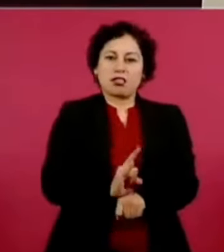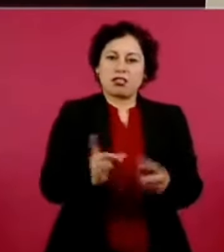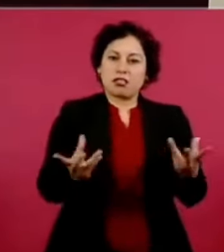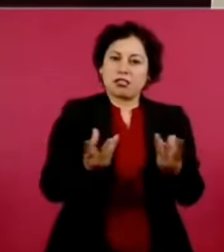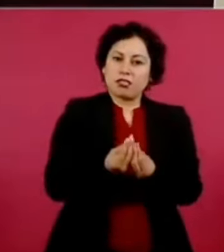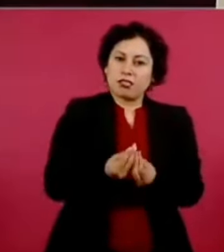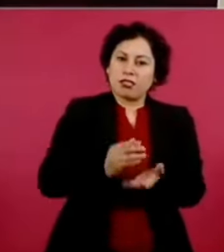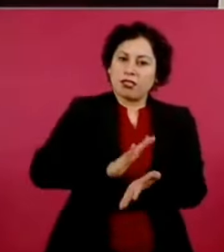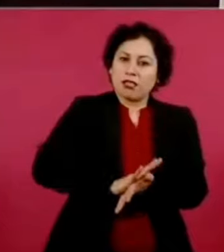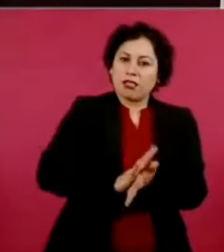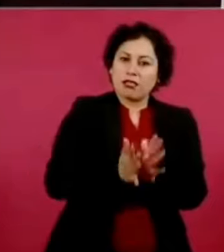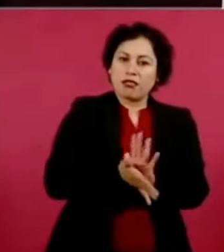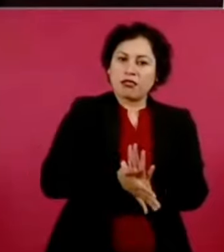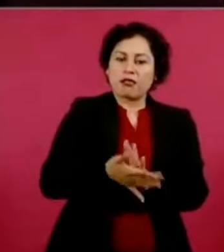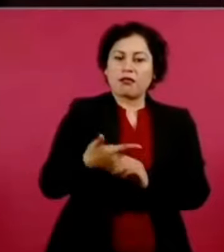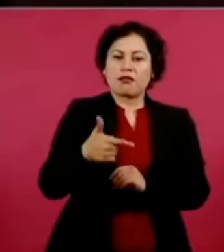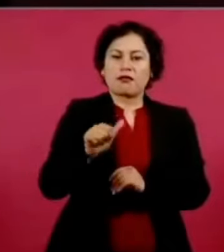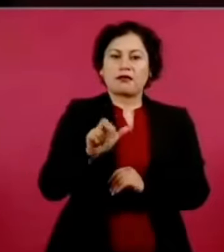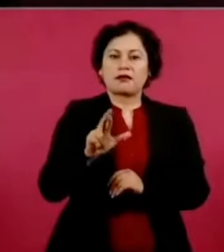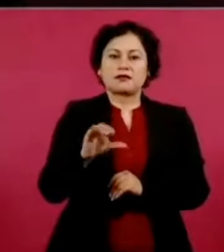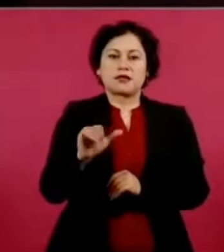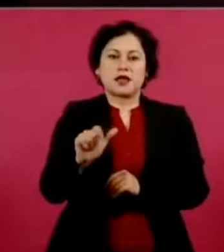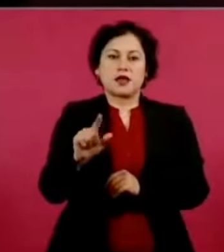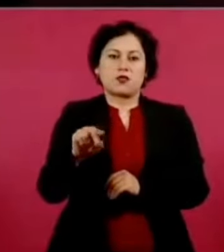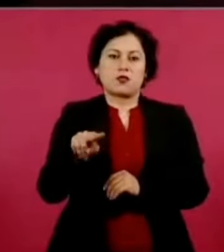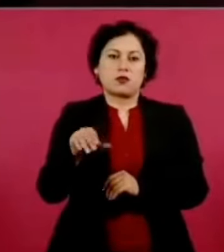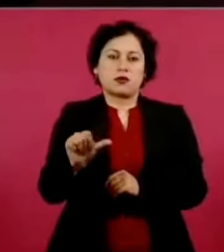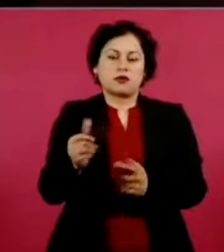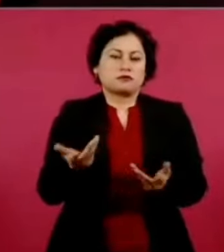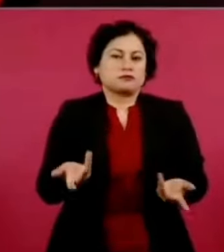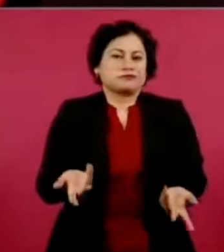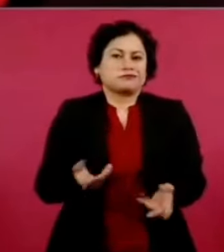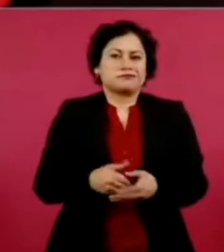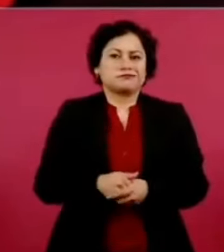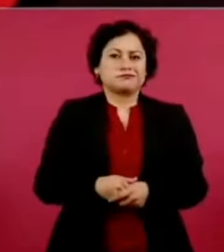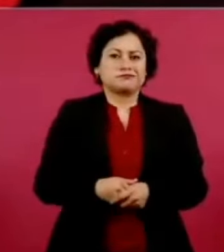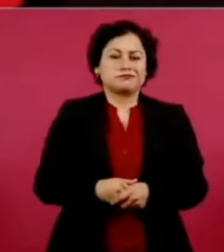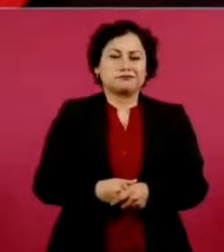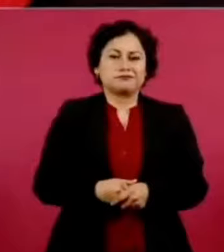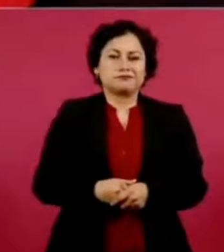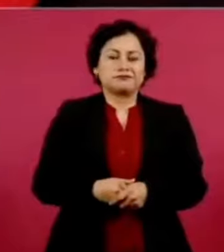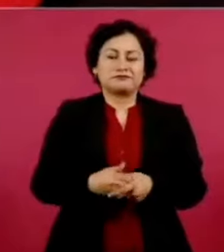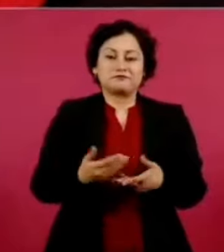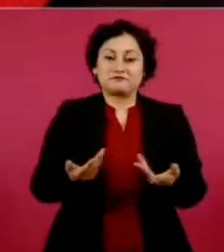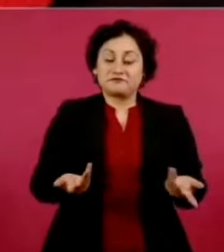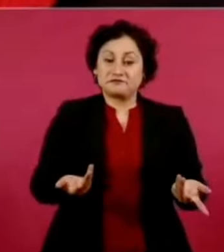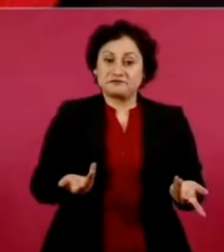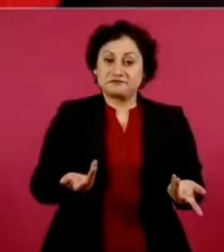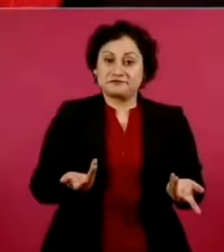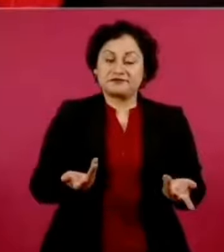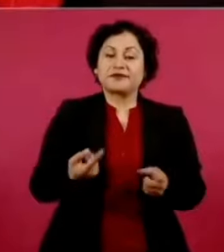el que inventó